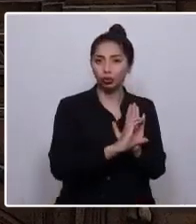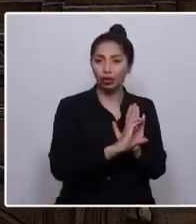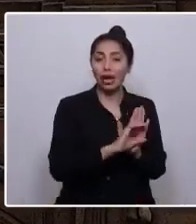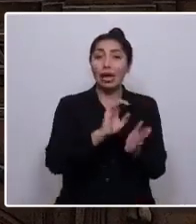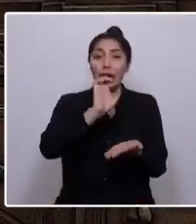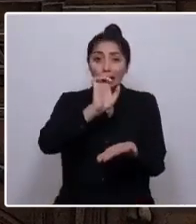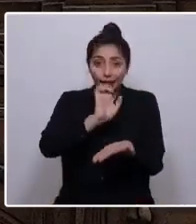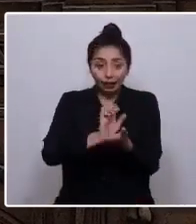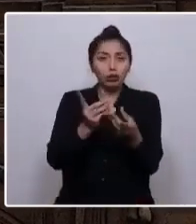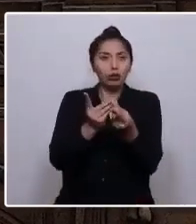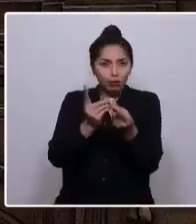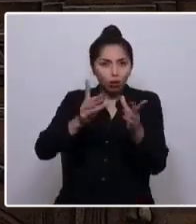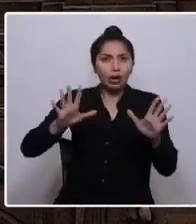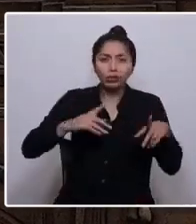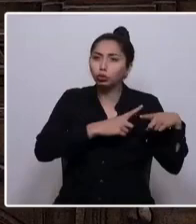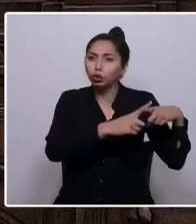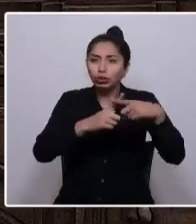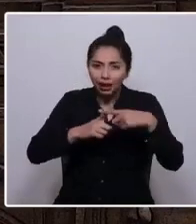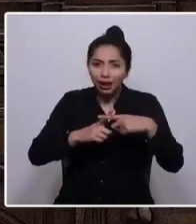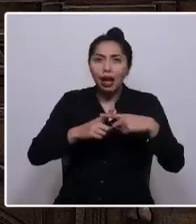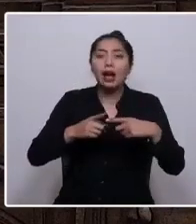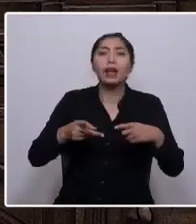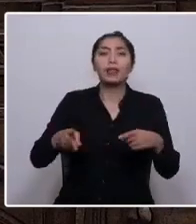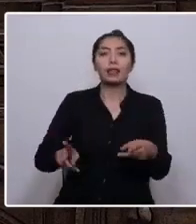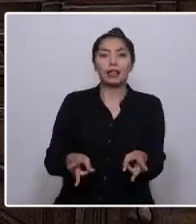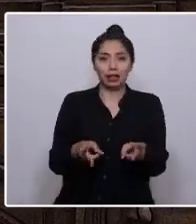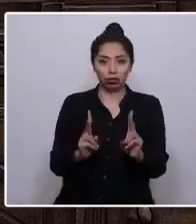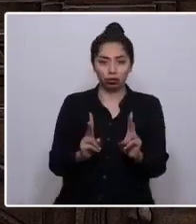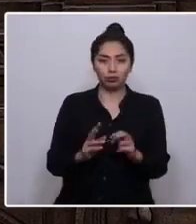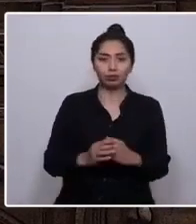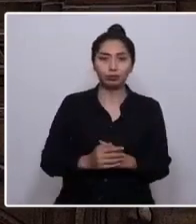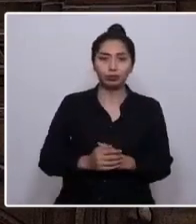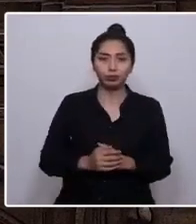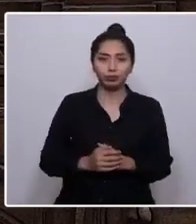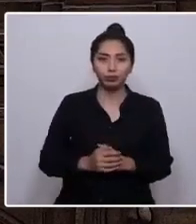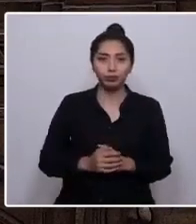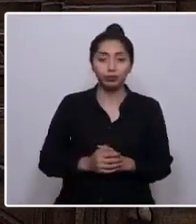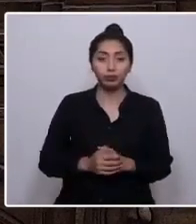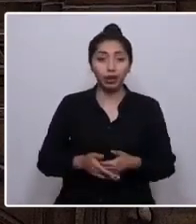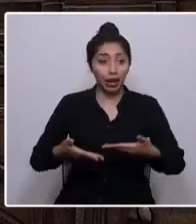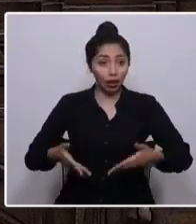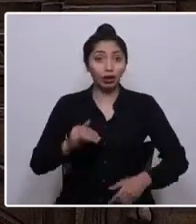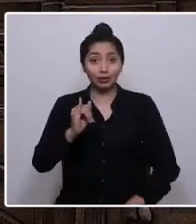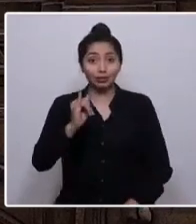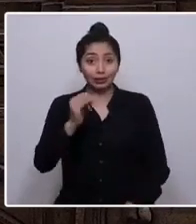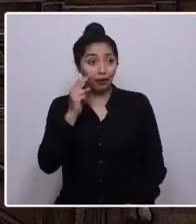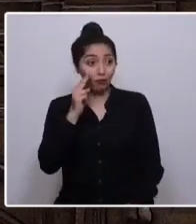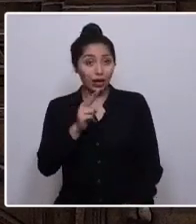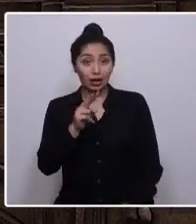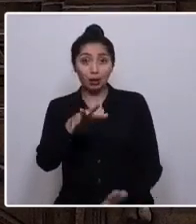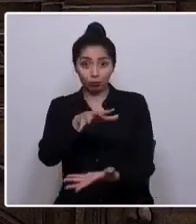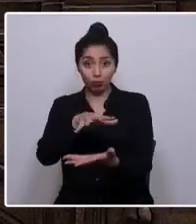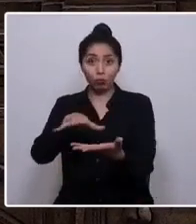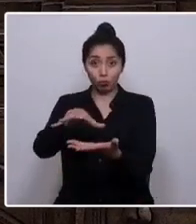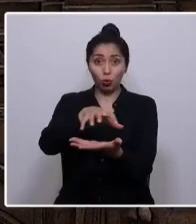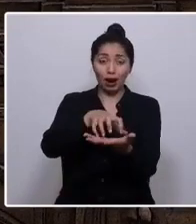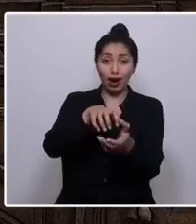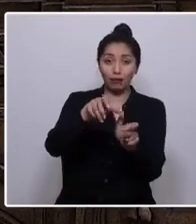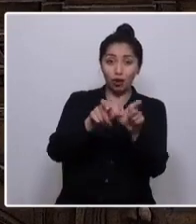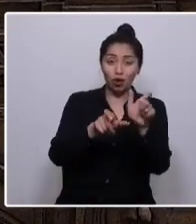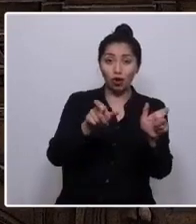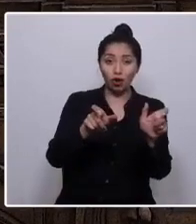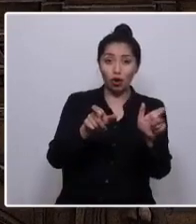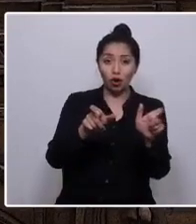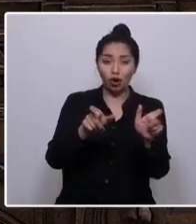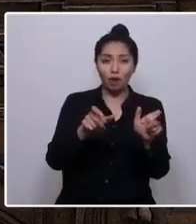democrático y social de derechos. Ahora que si nos ven, el pueblo tendrá mudanza. Será mejor la